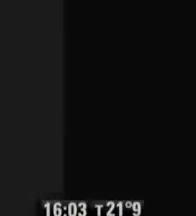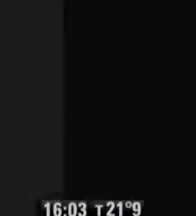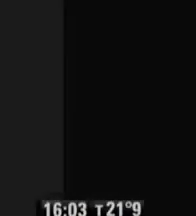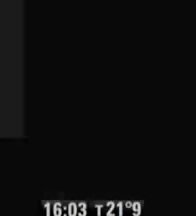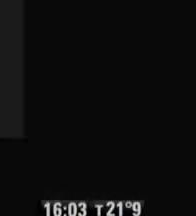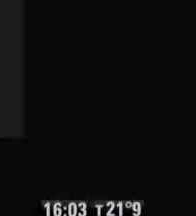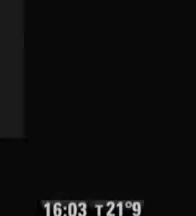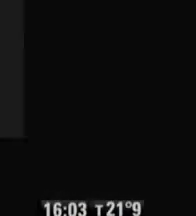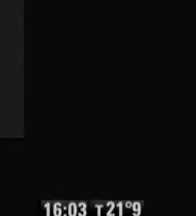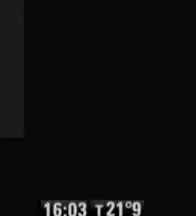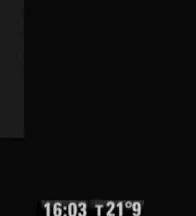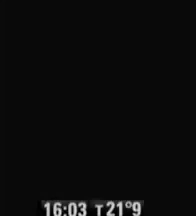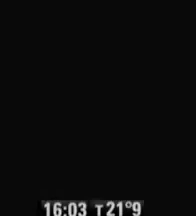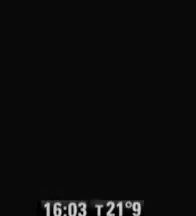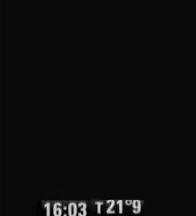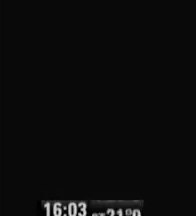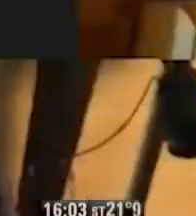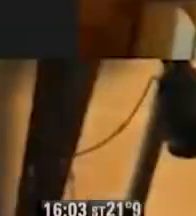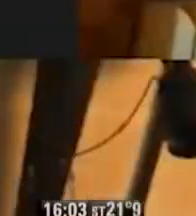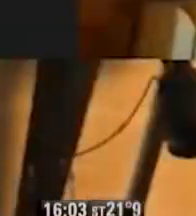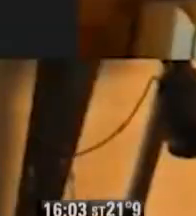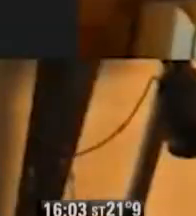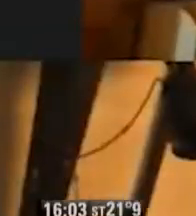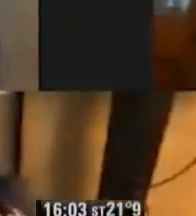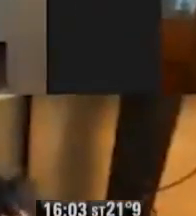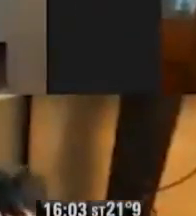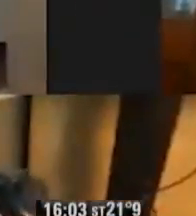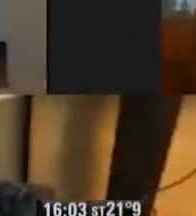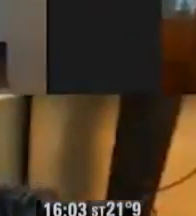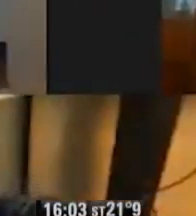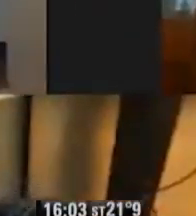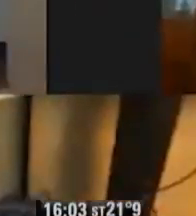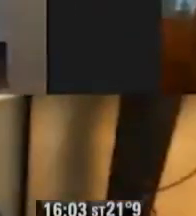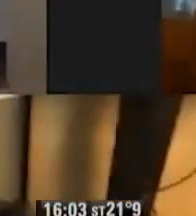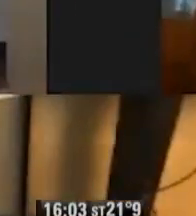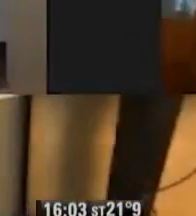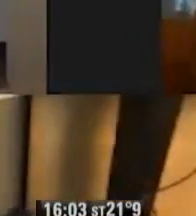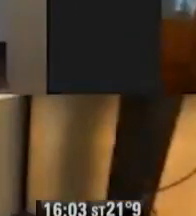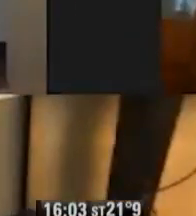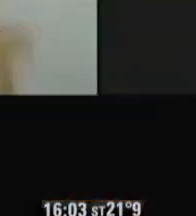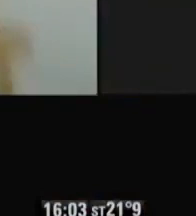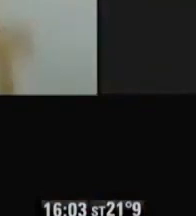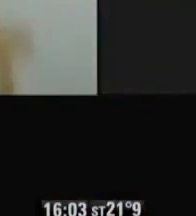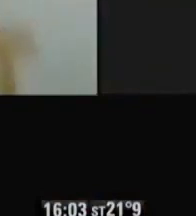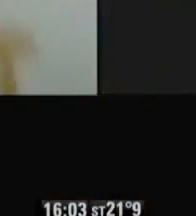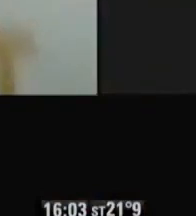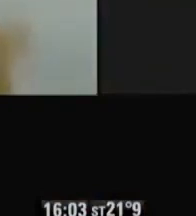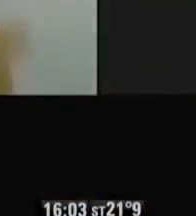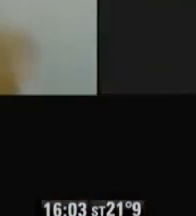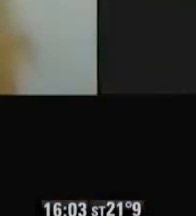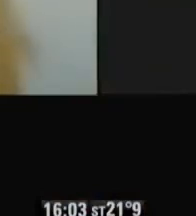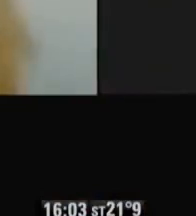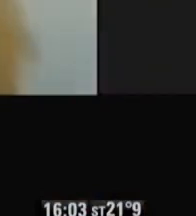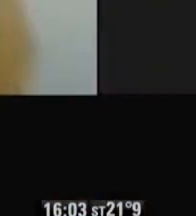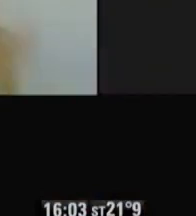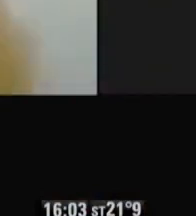a estas hermosas bestias en busca de inversión propio. Avalancia perdido, que está encargado en este punto de tiempo a este hermoso